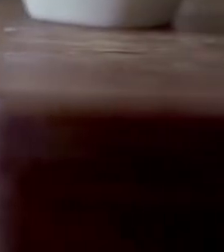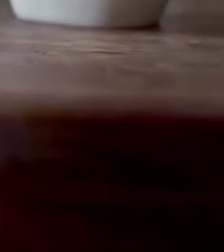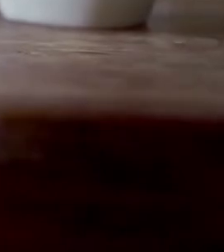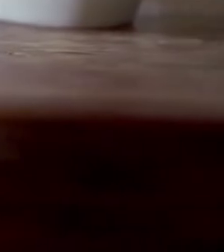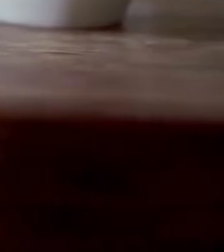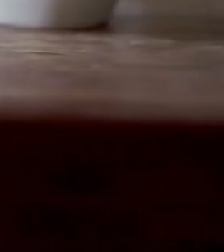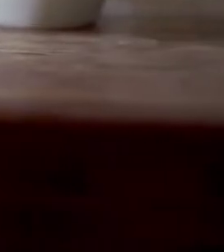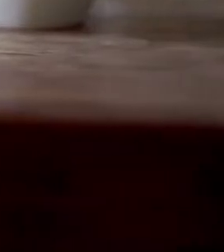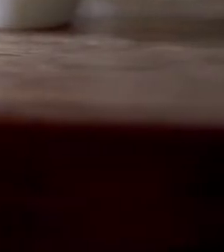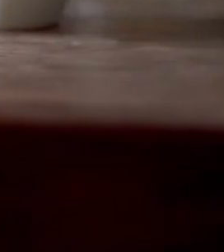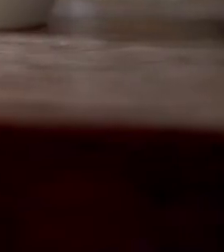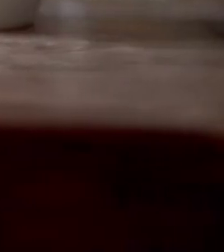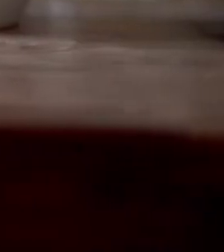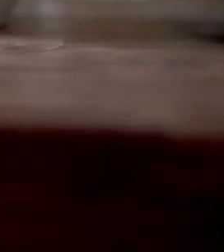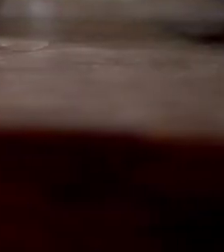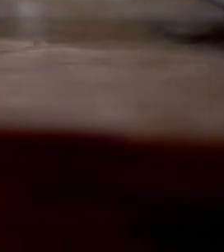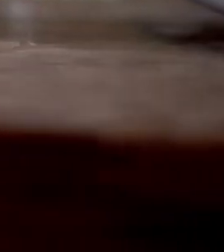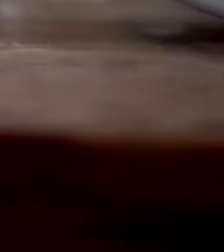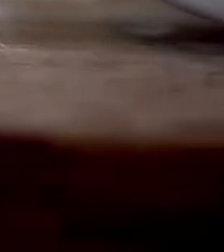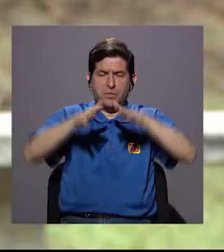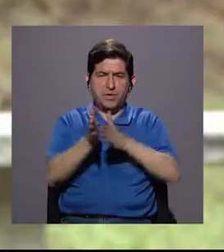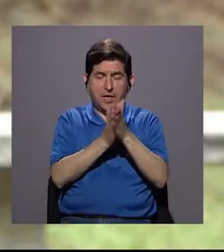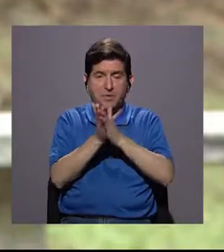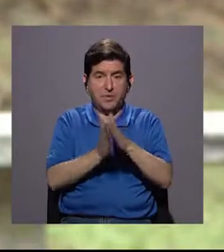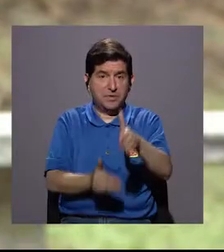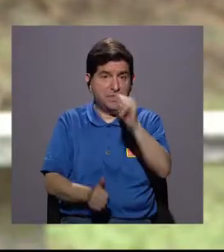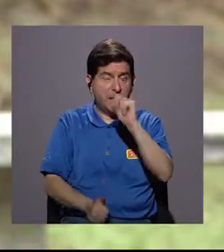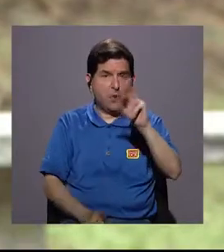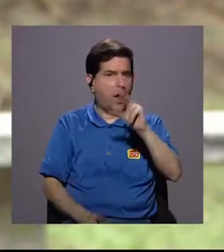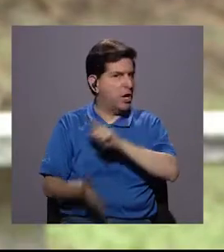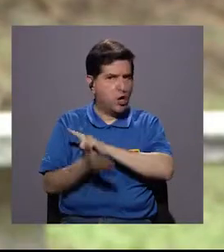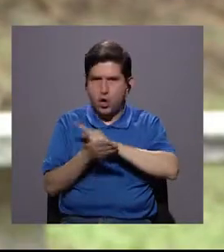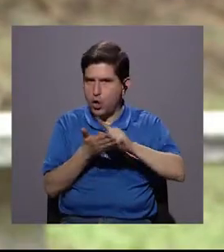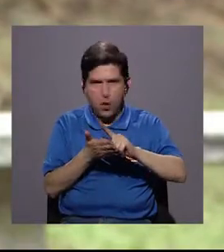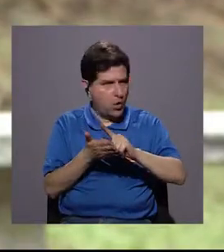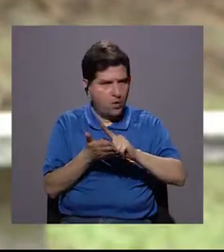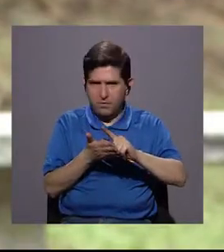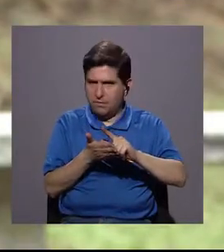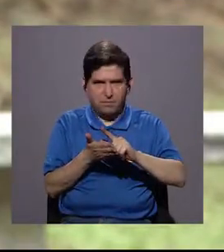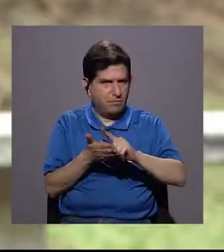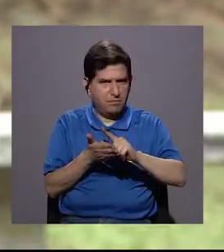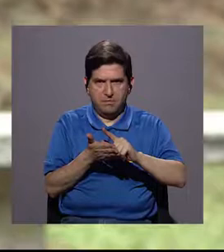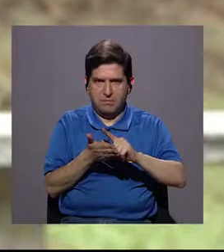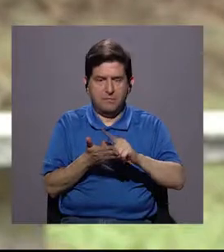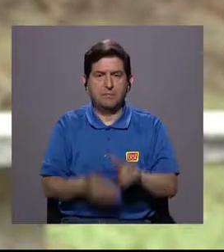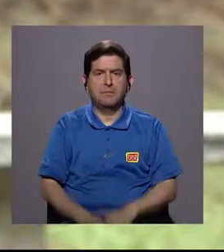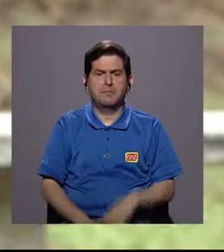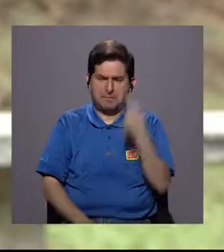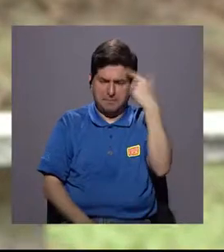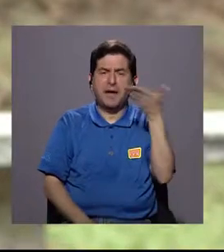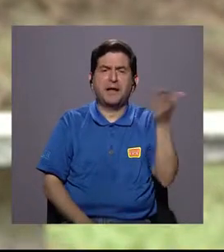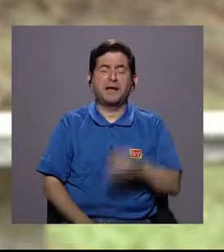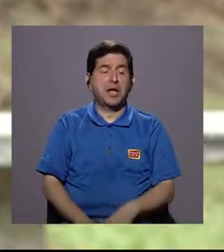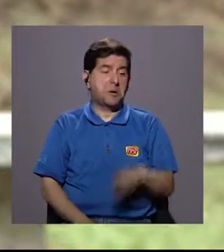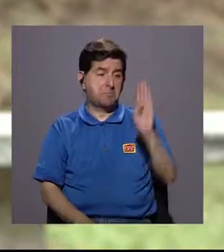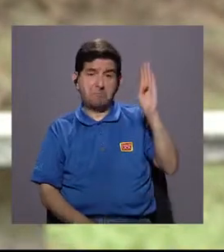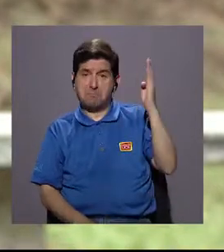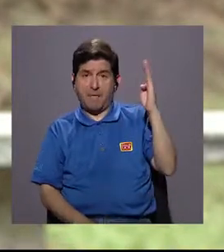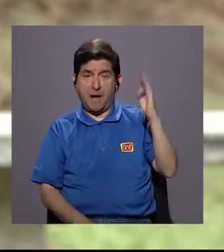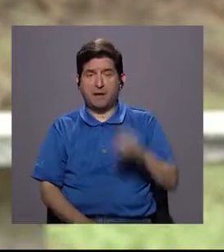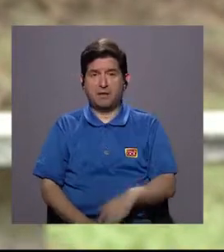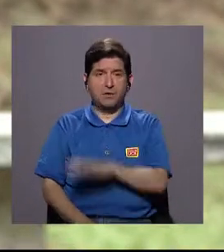de agua de lluvia, que nos permitan a nosotros utilizar esta agua no potable para nuestros servicios